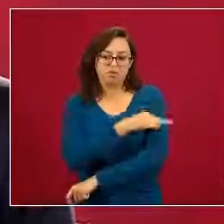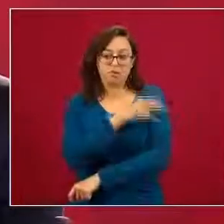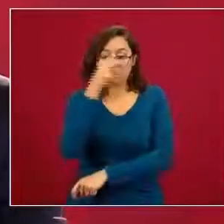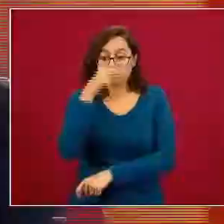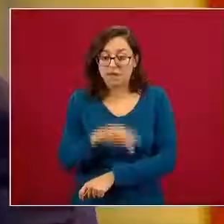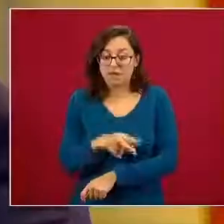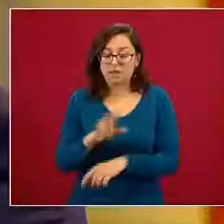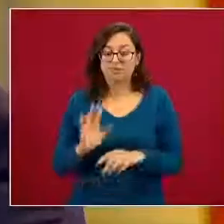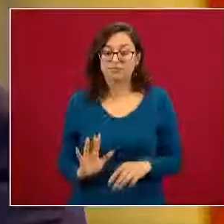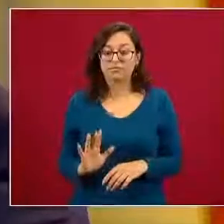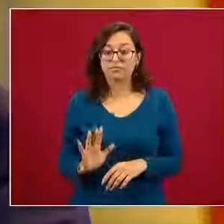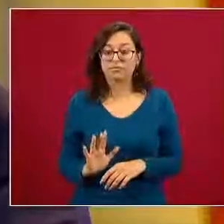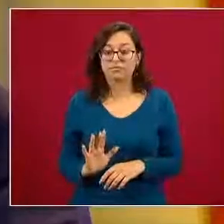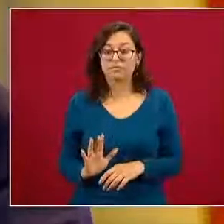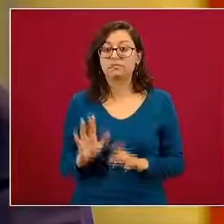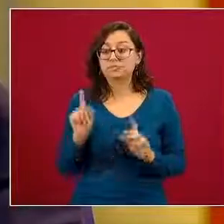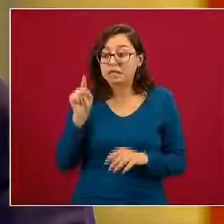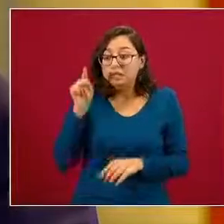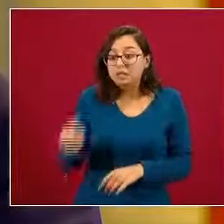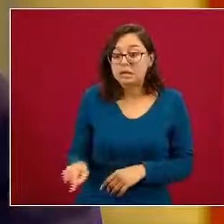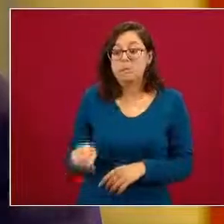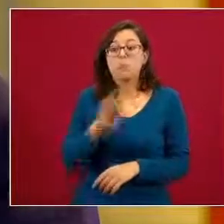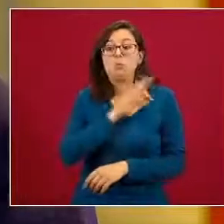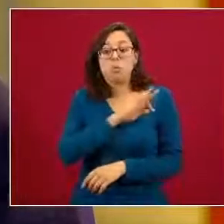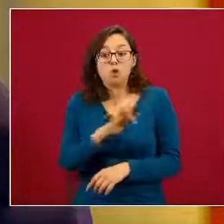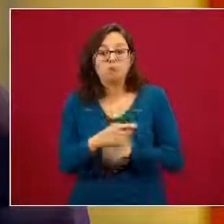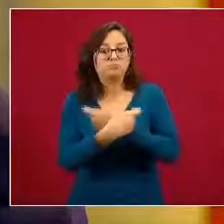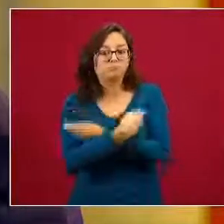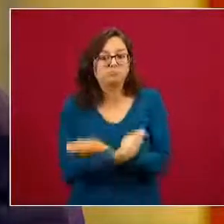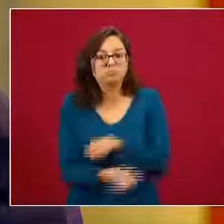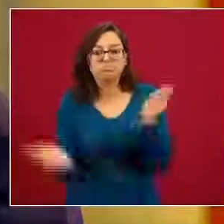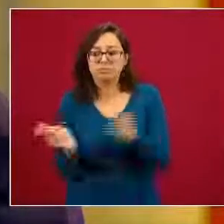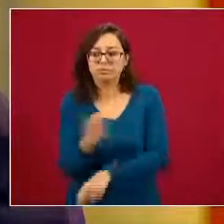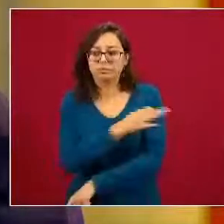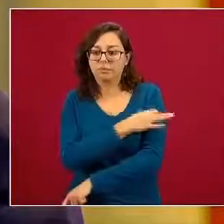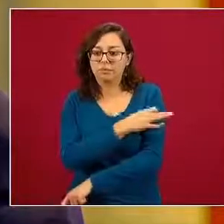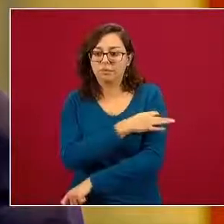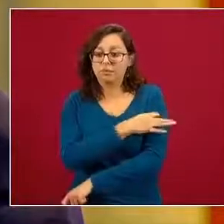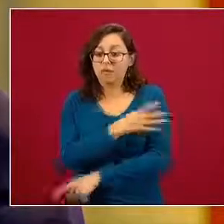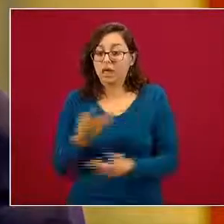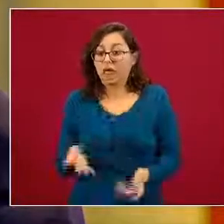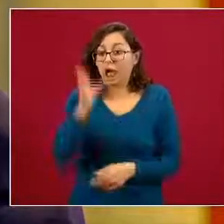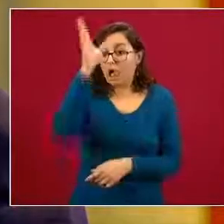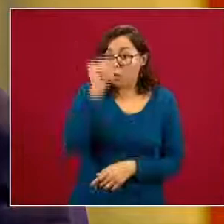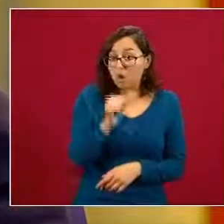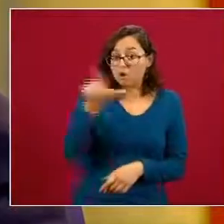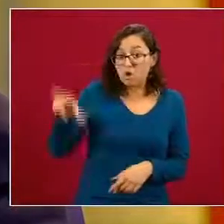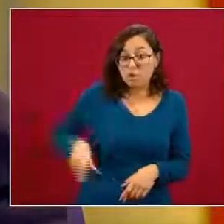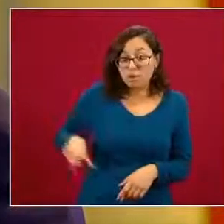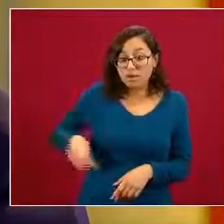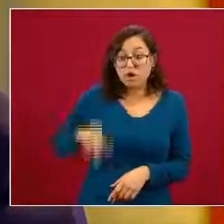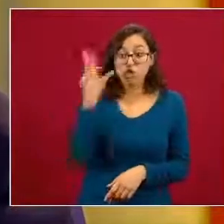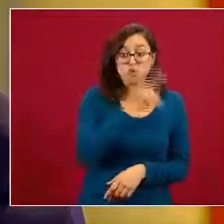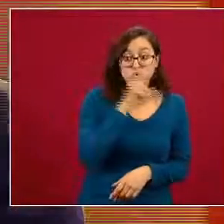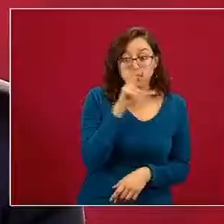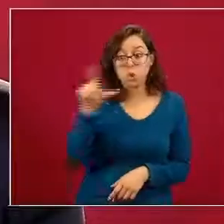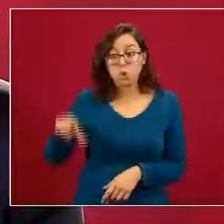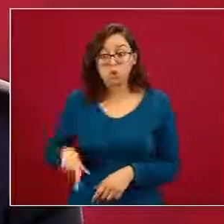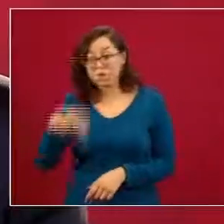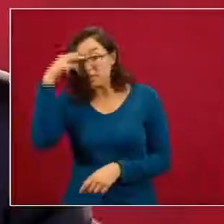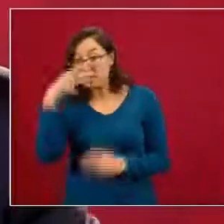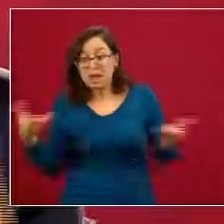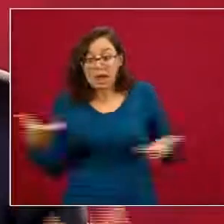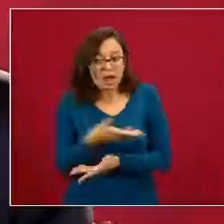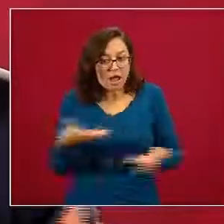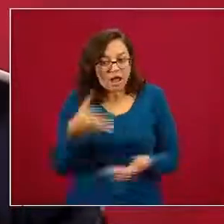México enfatizo lo de potencialmente esto no es un acuerdo intergubernamental entre el gobierno ruso y el gobierno mexicano